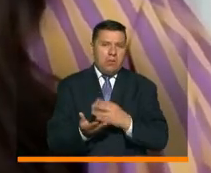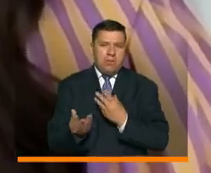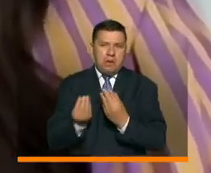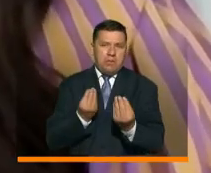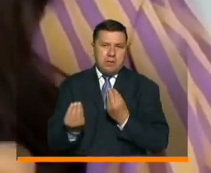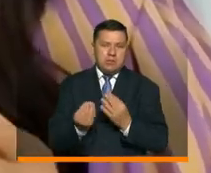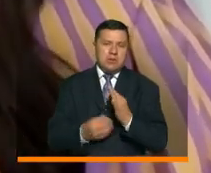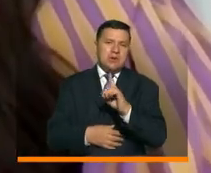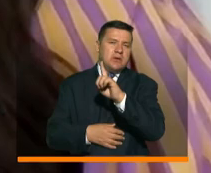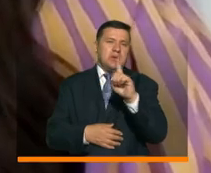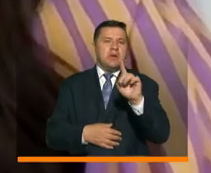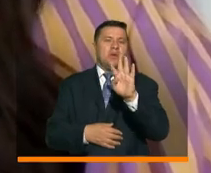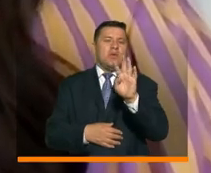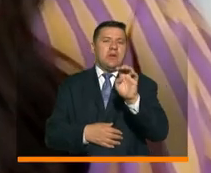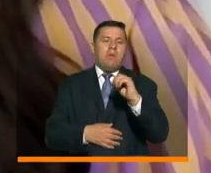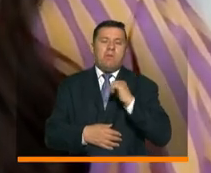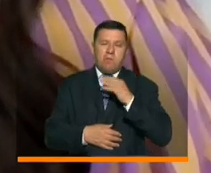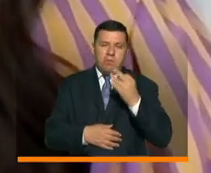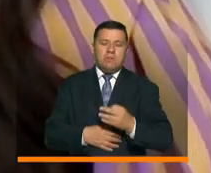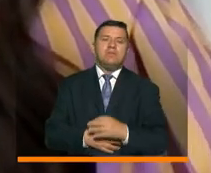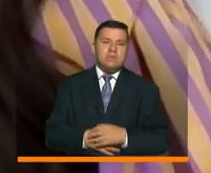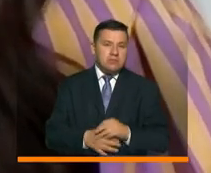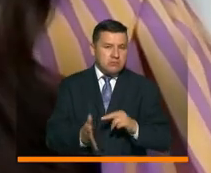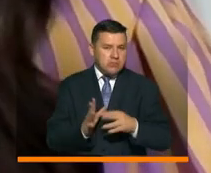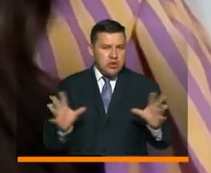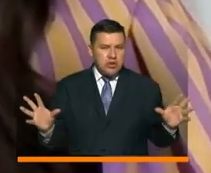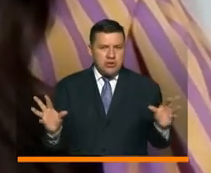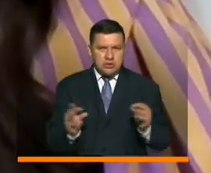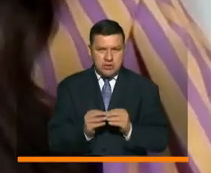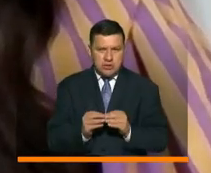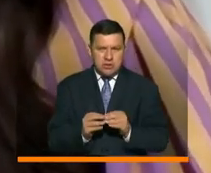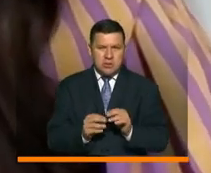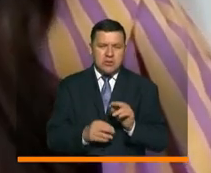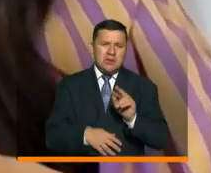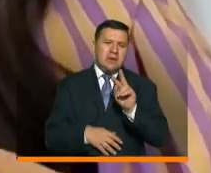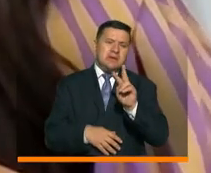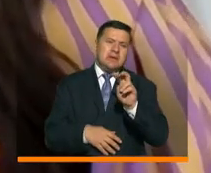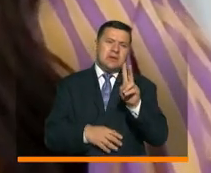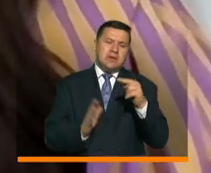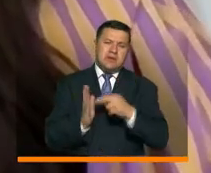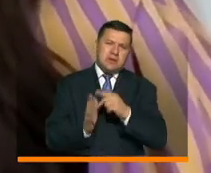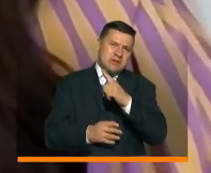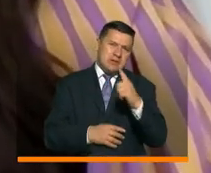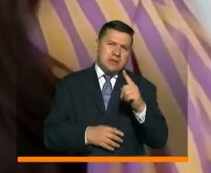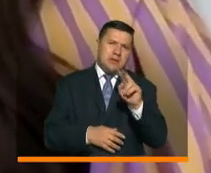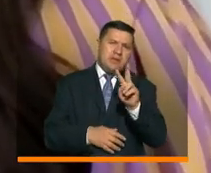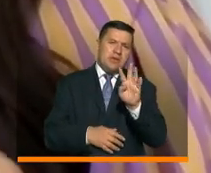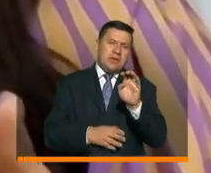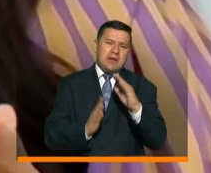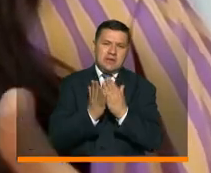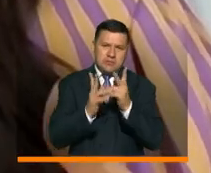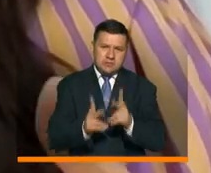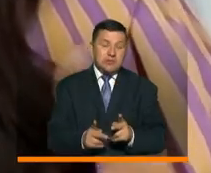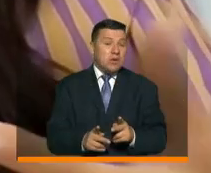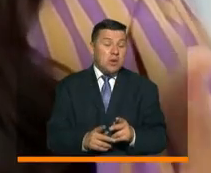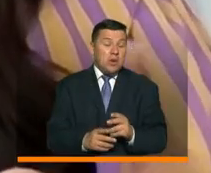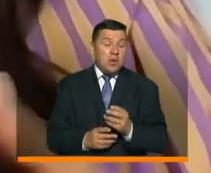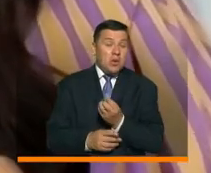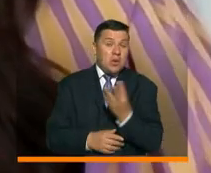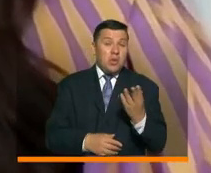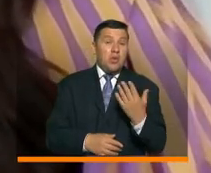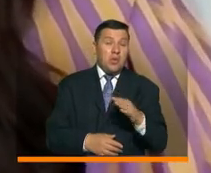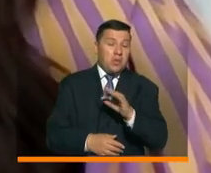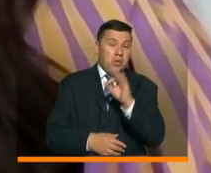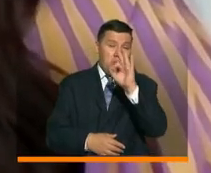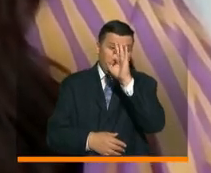alternancia, de 149 que tenemos. Eso es un total de 72 mil 129 estudiantes. Es una cifra o